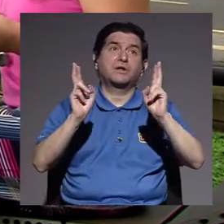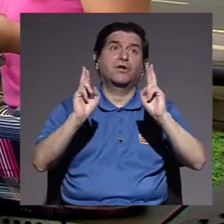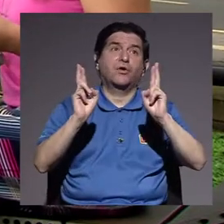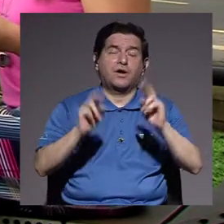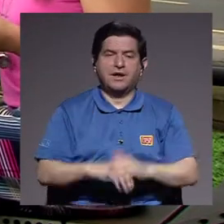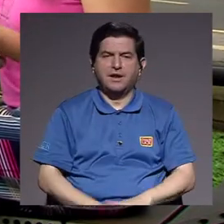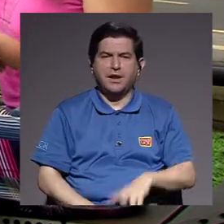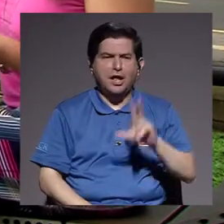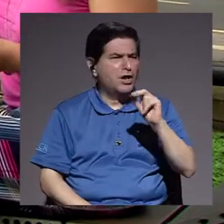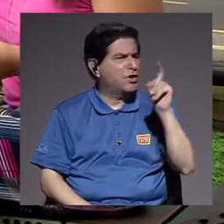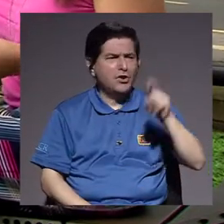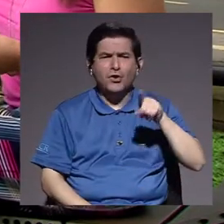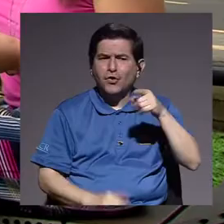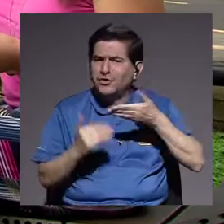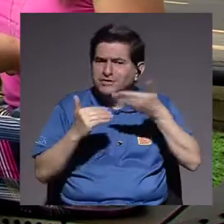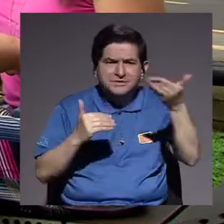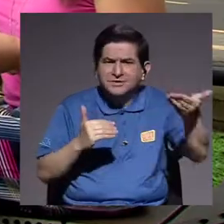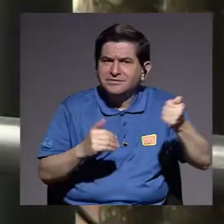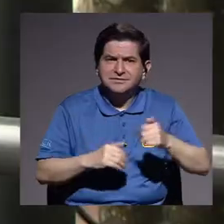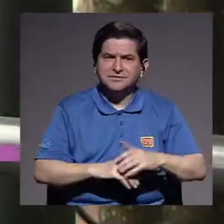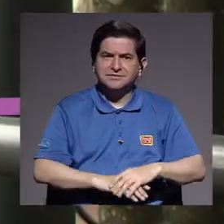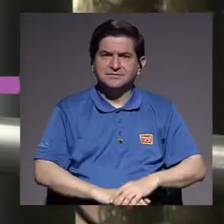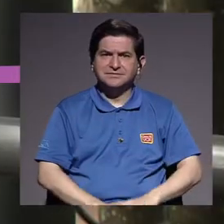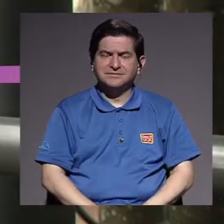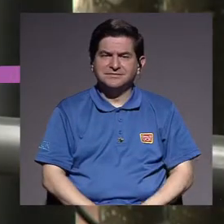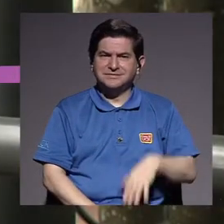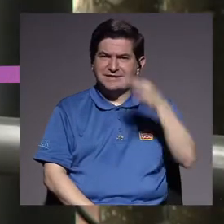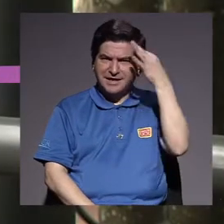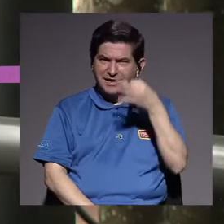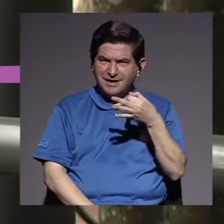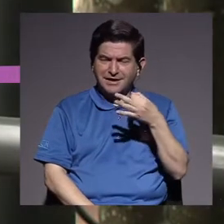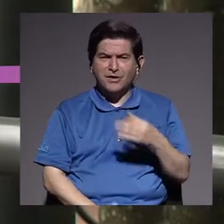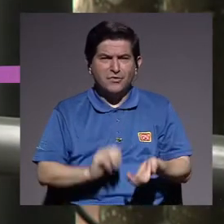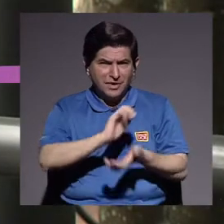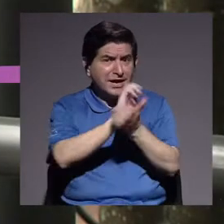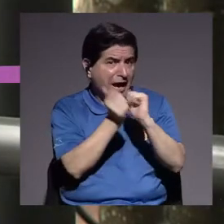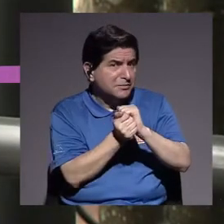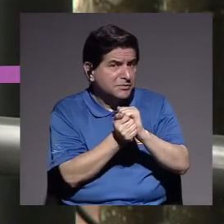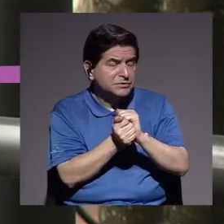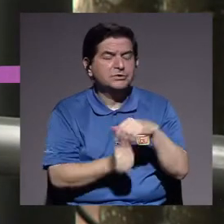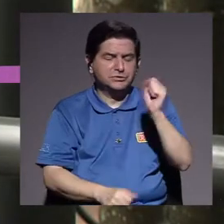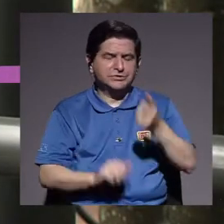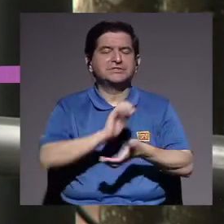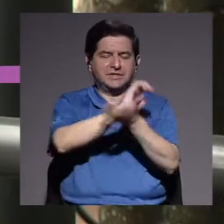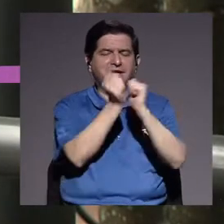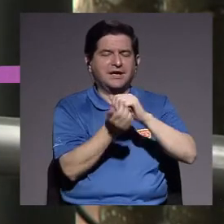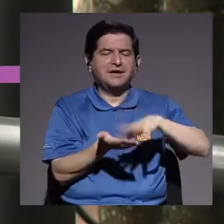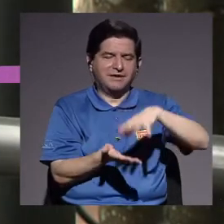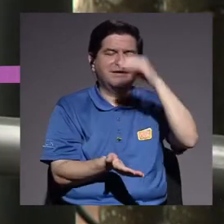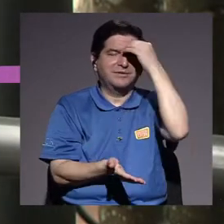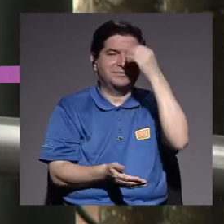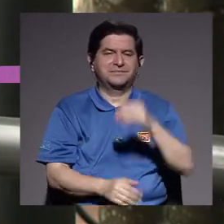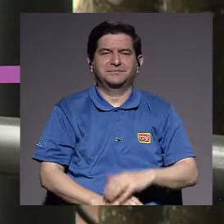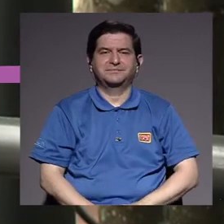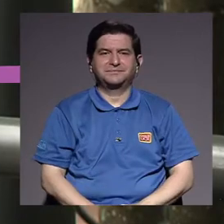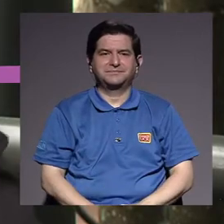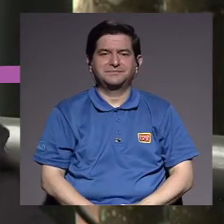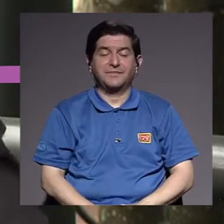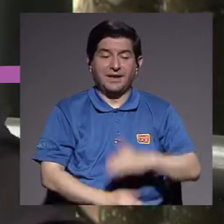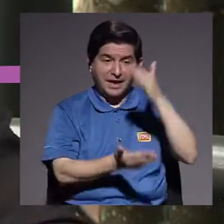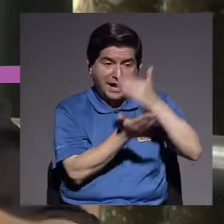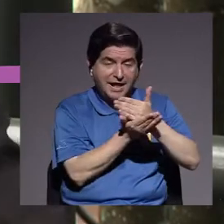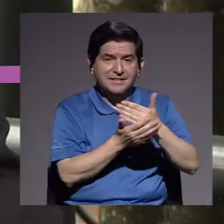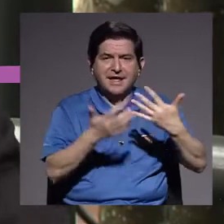no son tan necesarias. Creo que también... Cambios. Cambios y aprendizajes, digamos. También el tema de que al